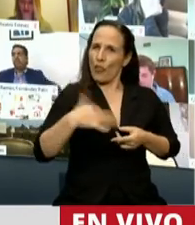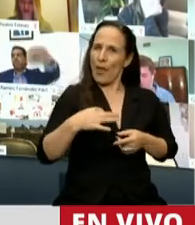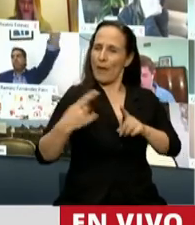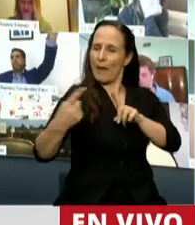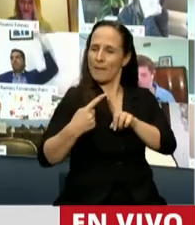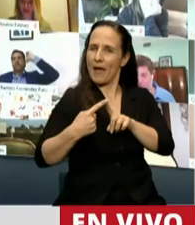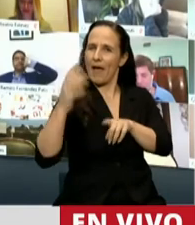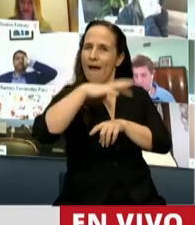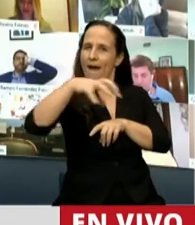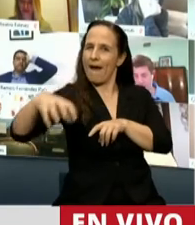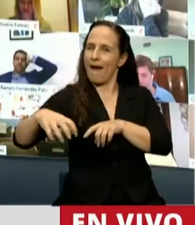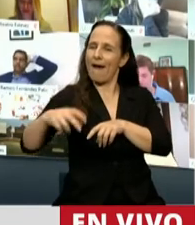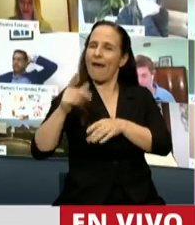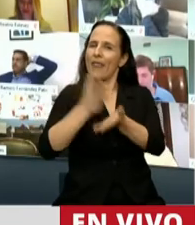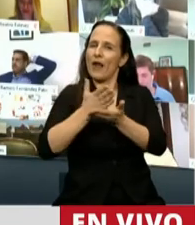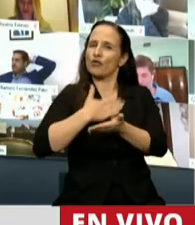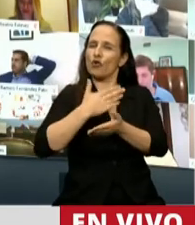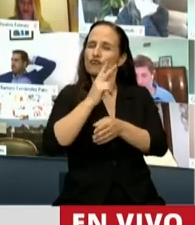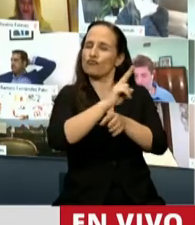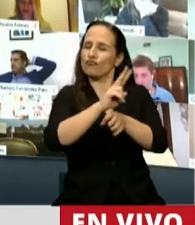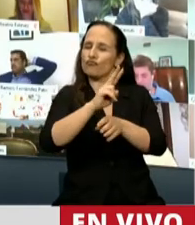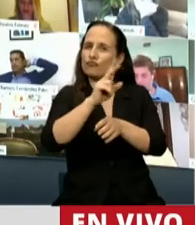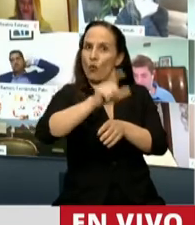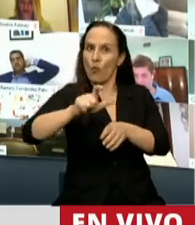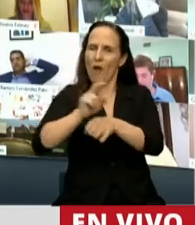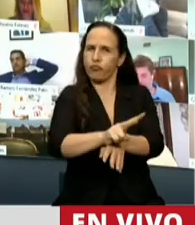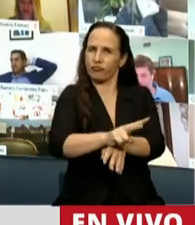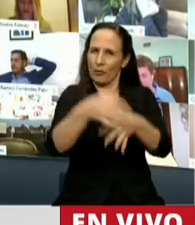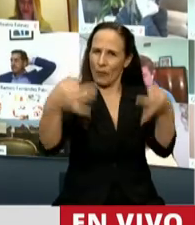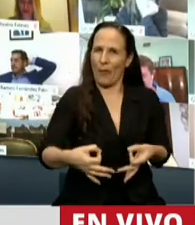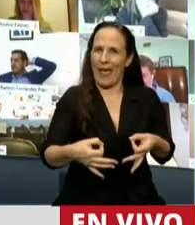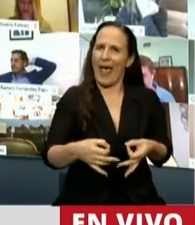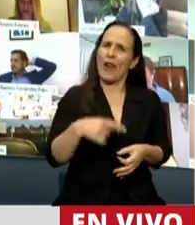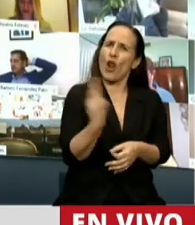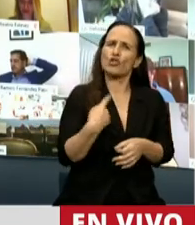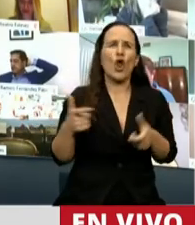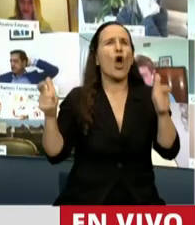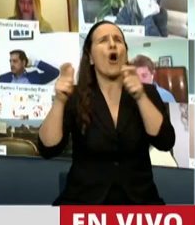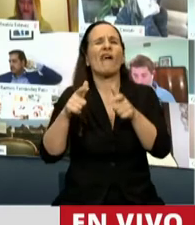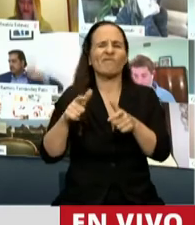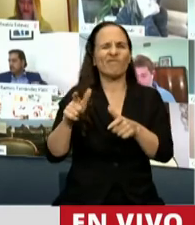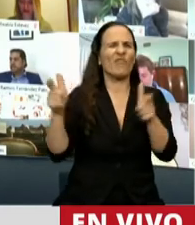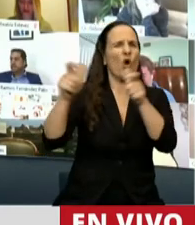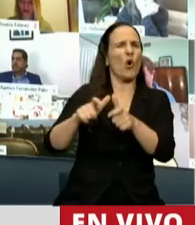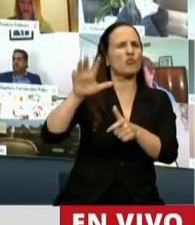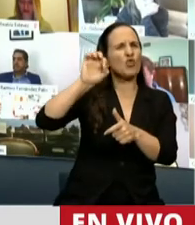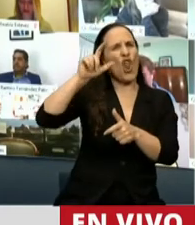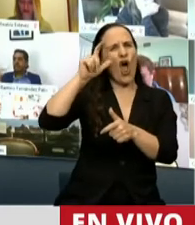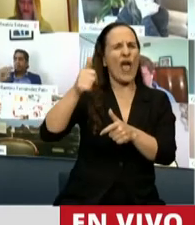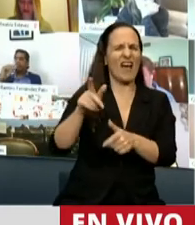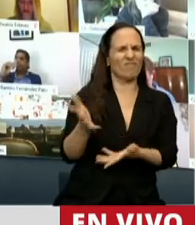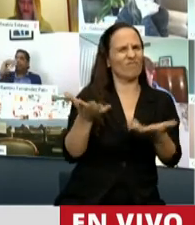defensa de los derechos humanos, no podemos estar cuestionando la Comisión Especial de la OEA para Derechos